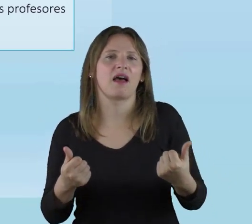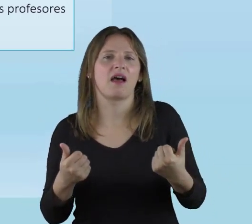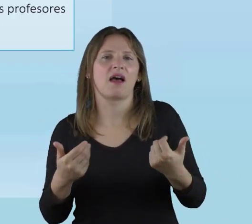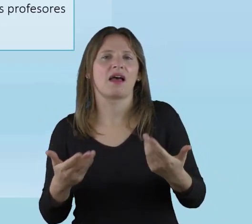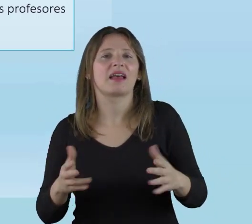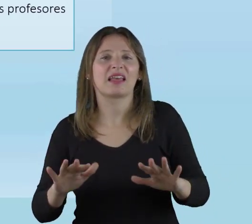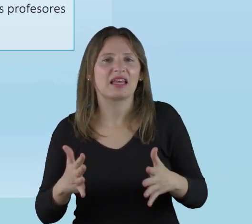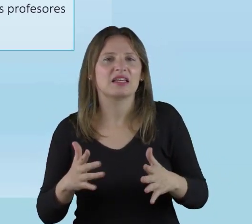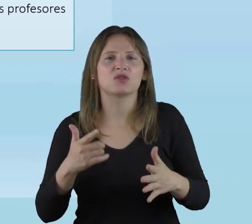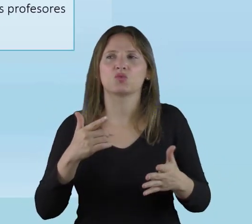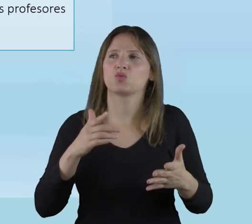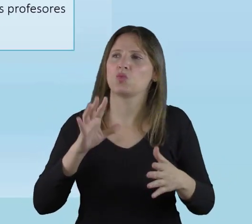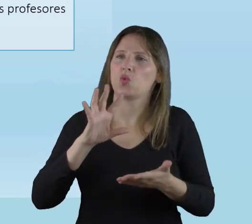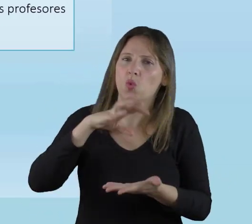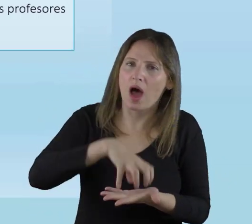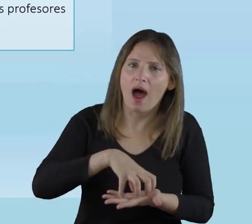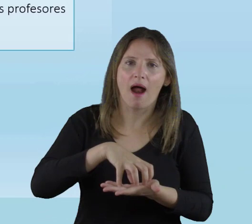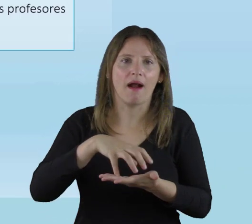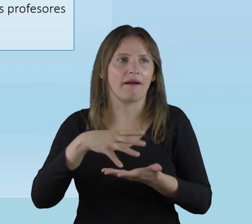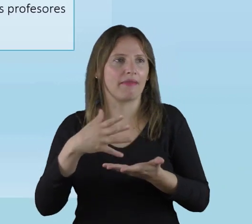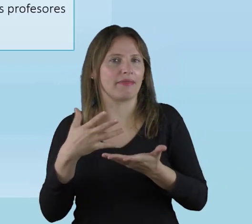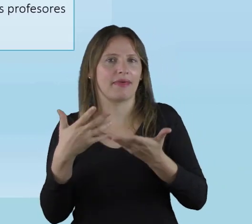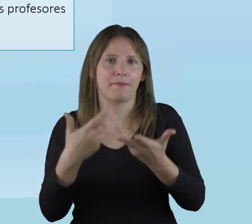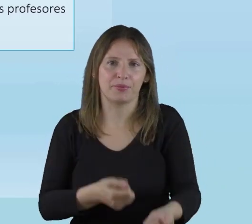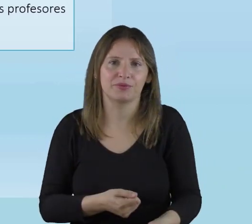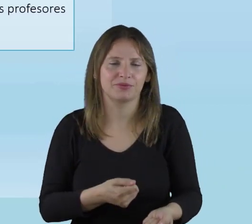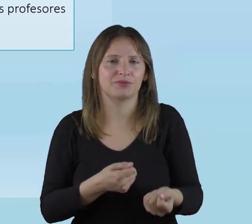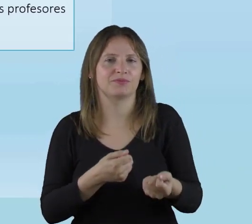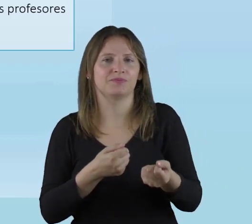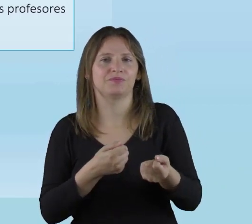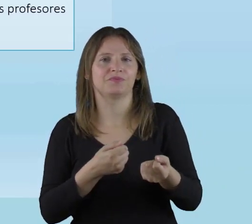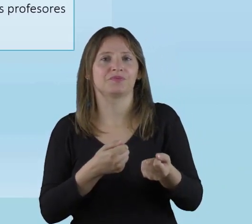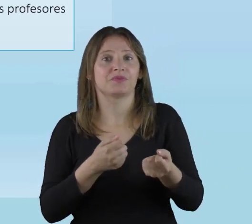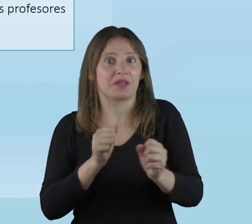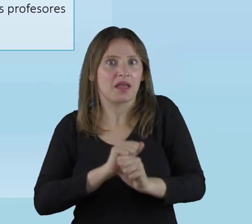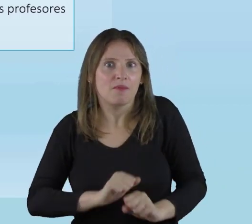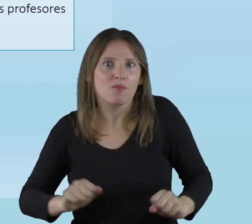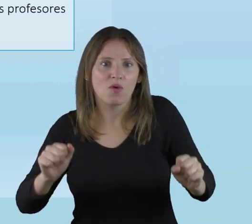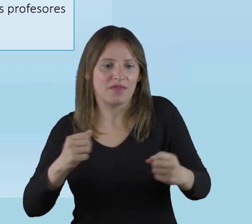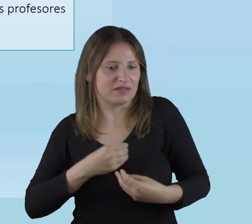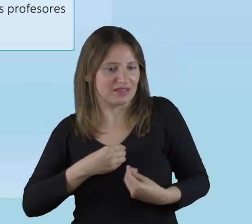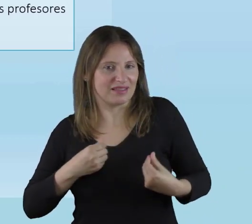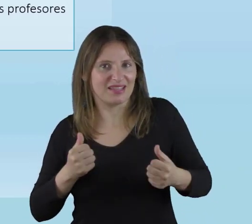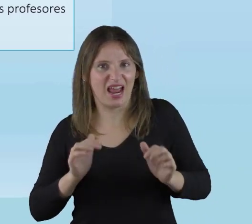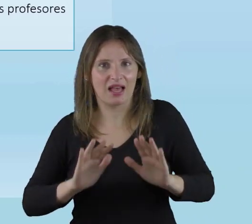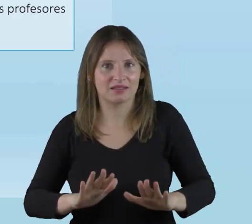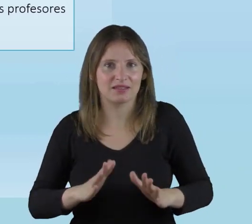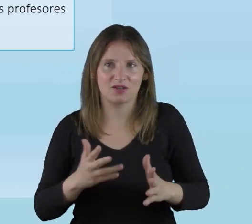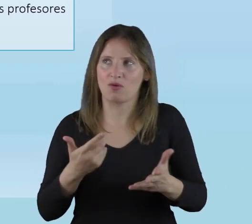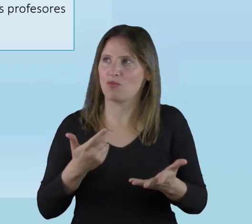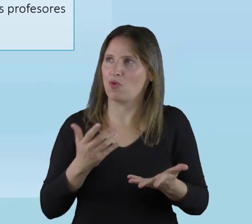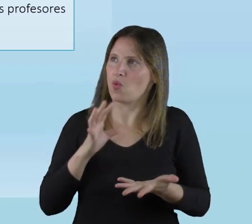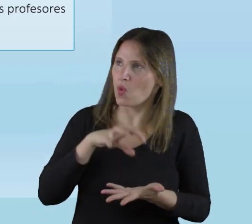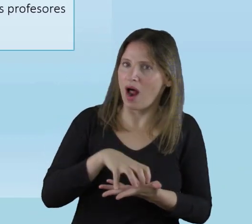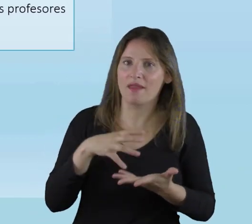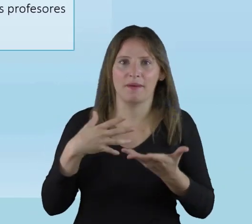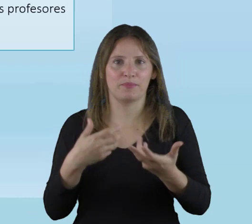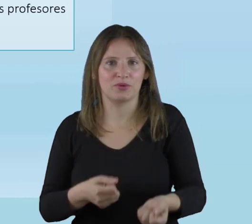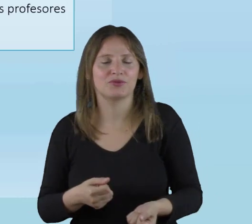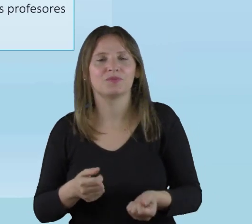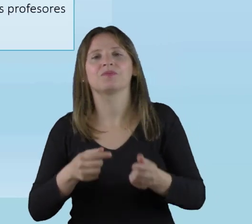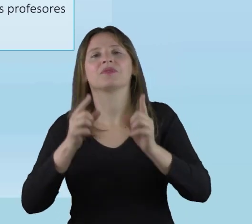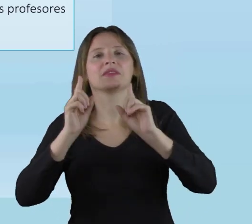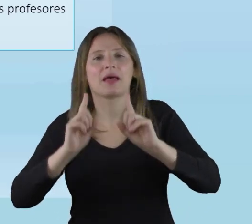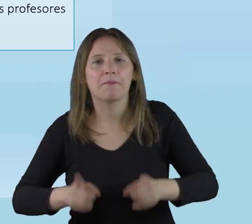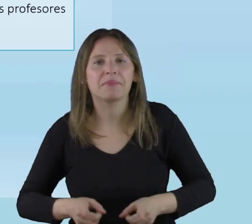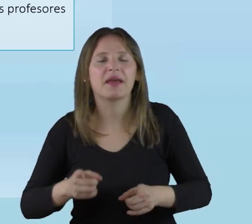ahí, que se siente que es un espacio de acogida, ¿no? Y que lo puedan vivir